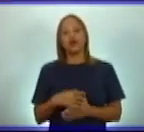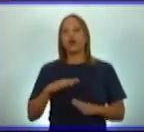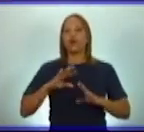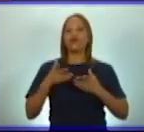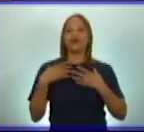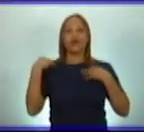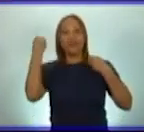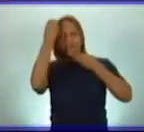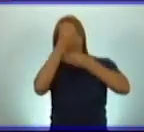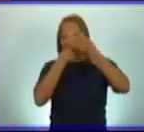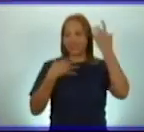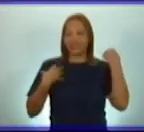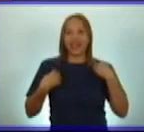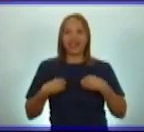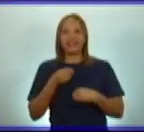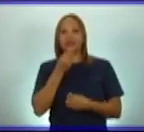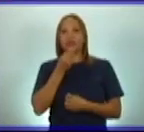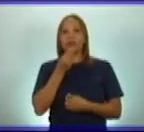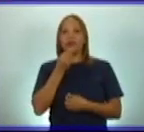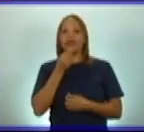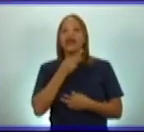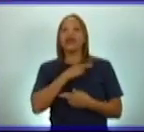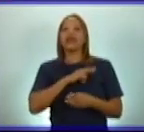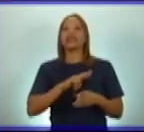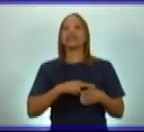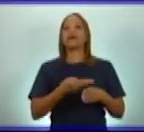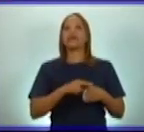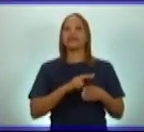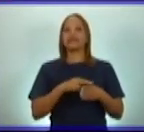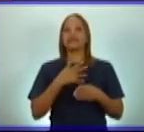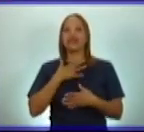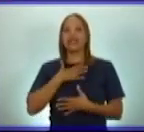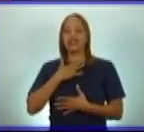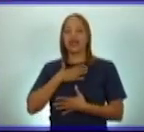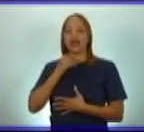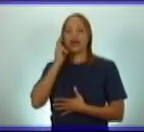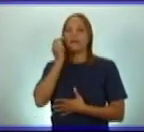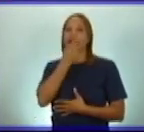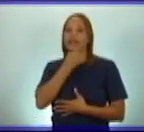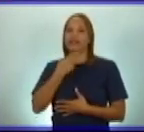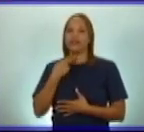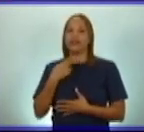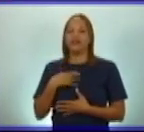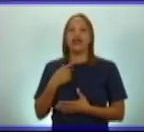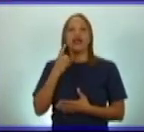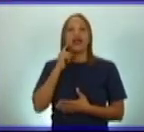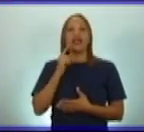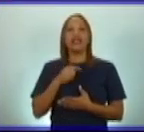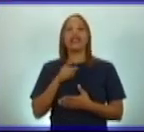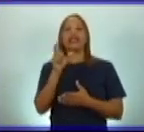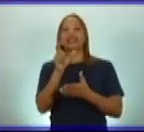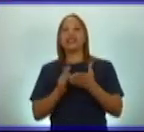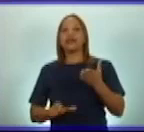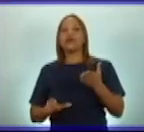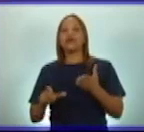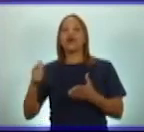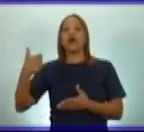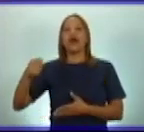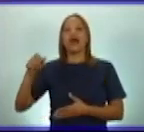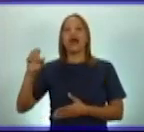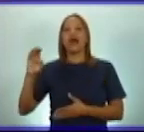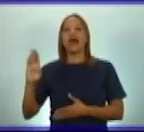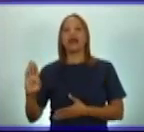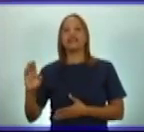pudiera representarse su drama patriótico, Agdala. Pero, para ello,